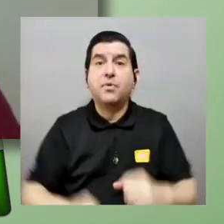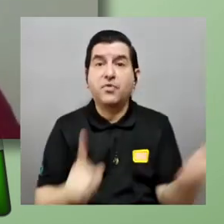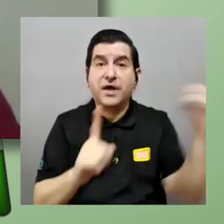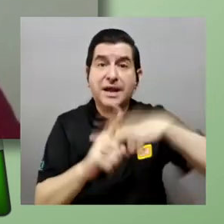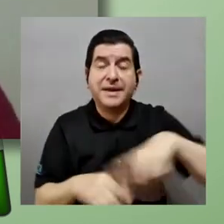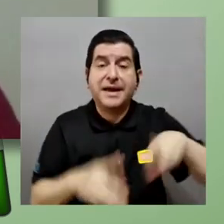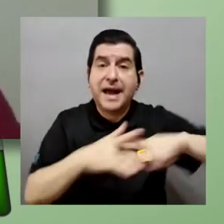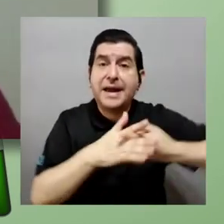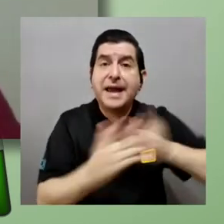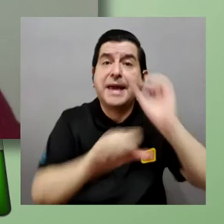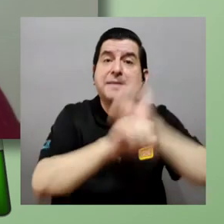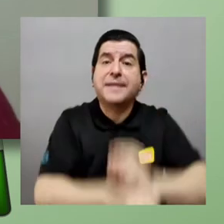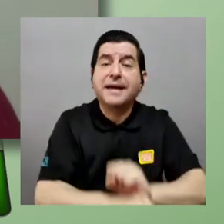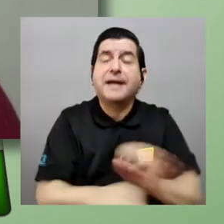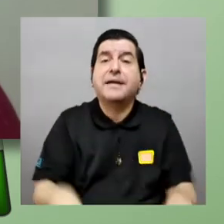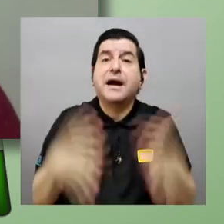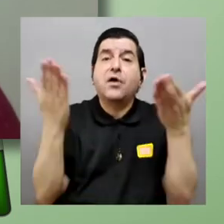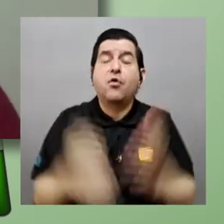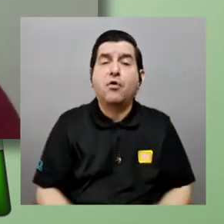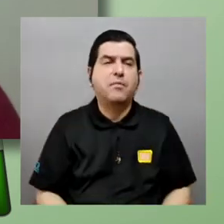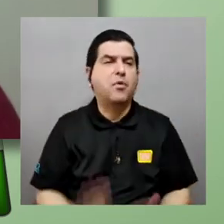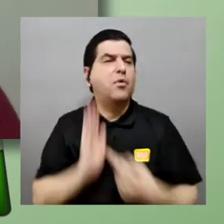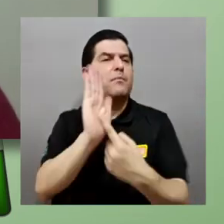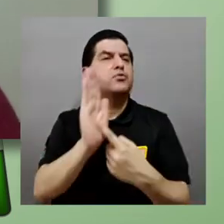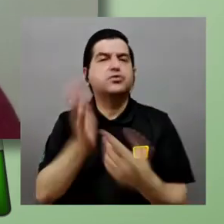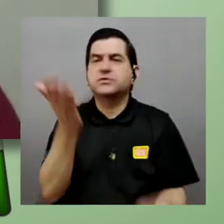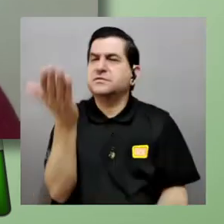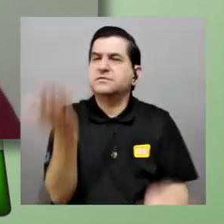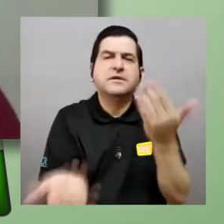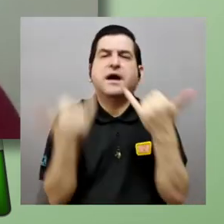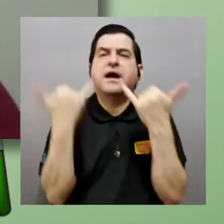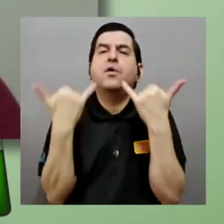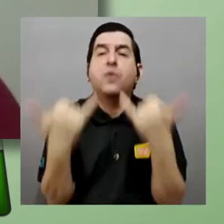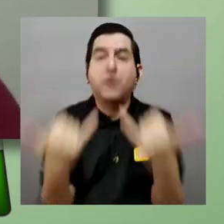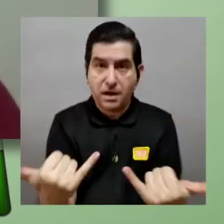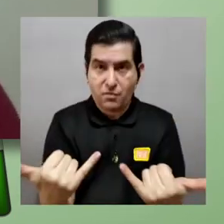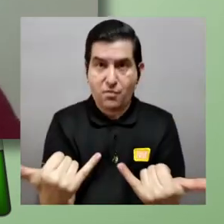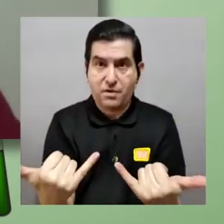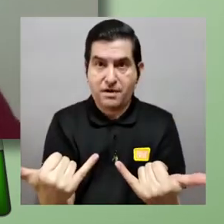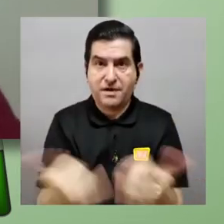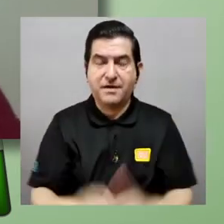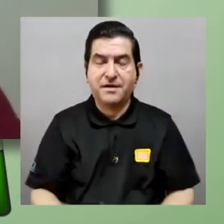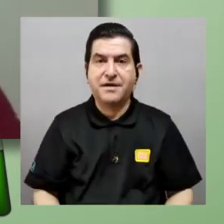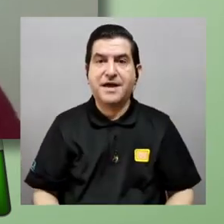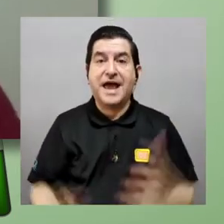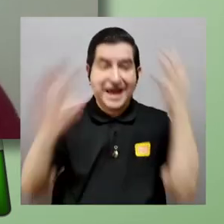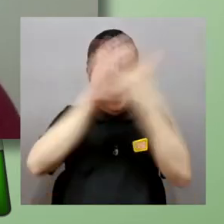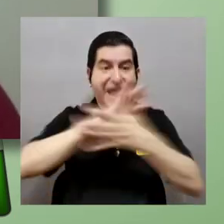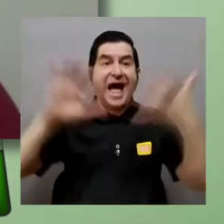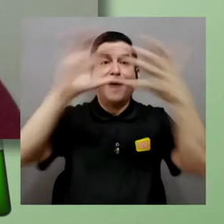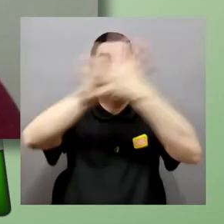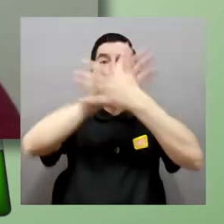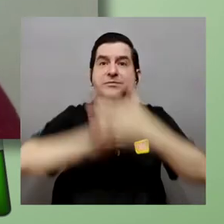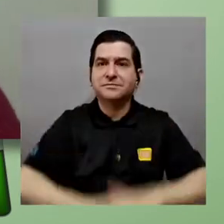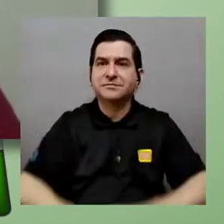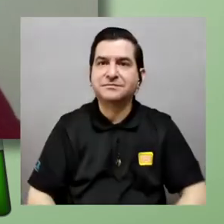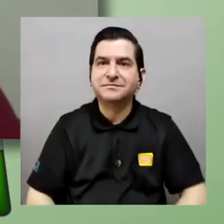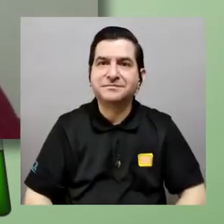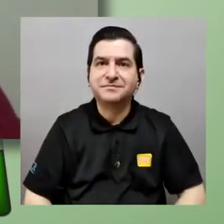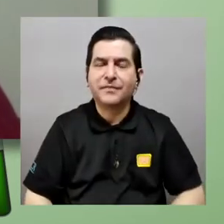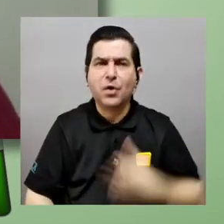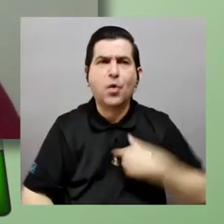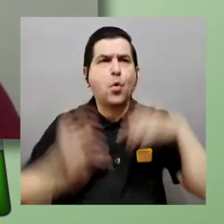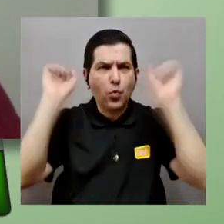en las ideas de la mecánica clásica? ¿cómo luce este problema en este el caos? ¿verdad?